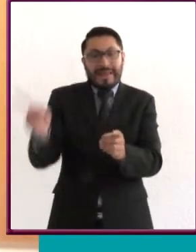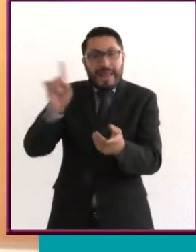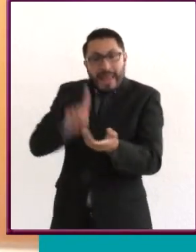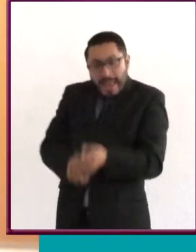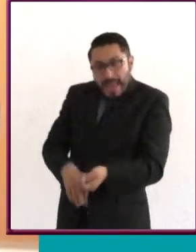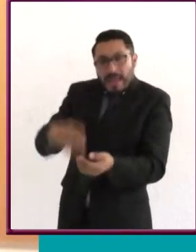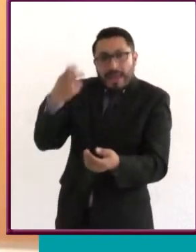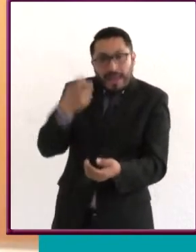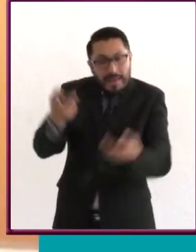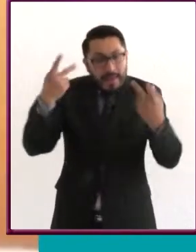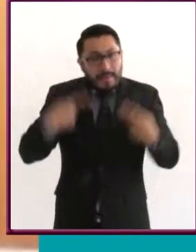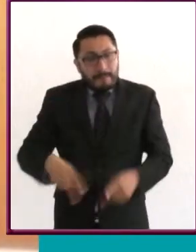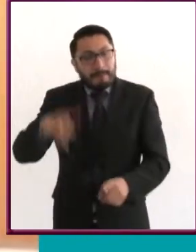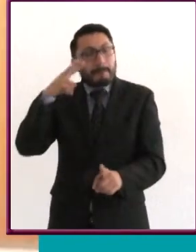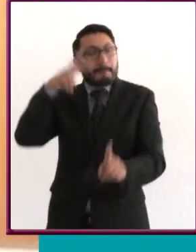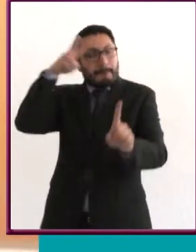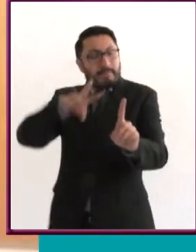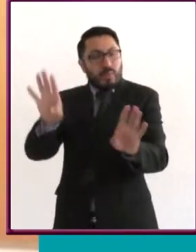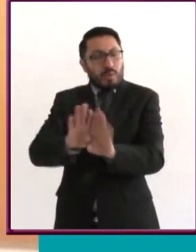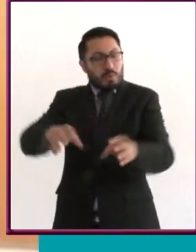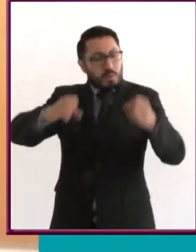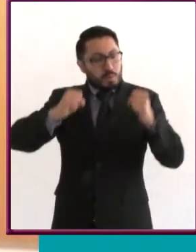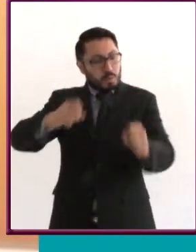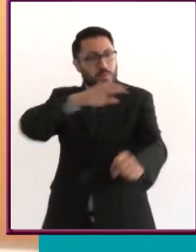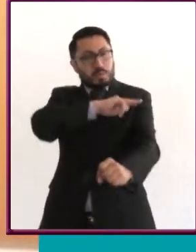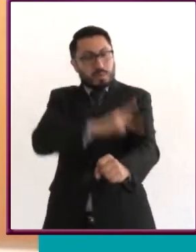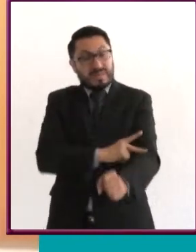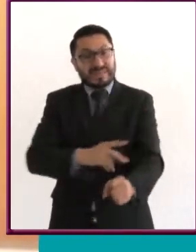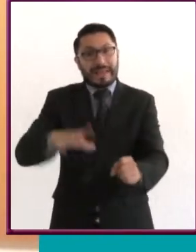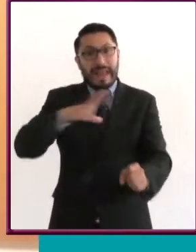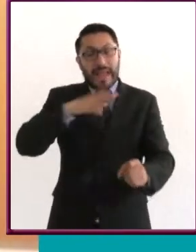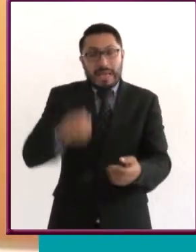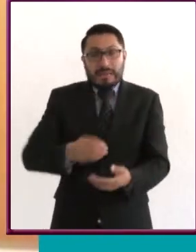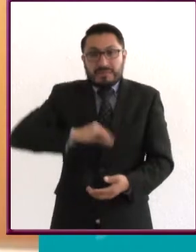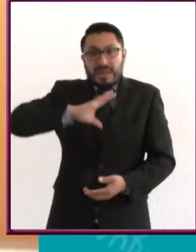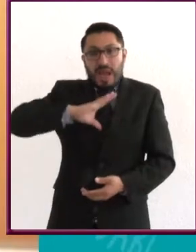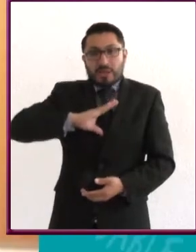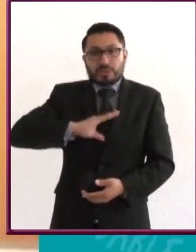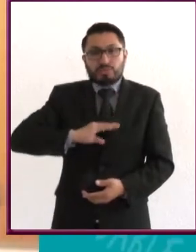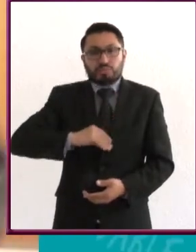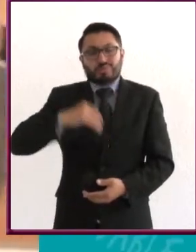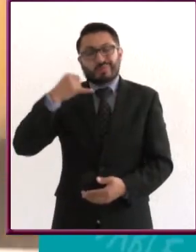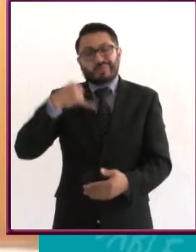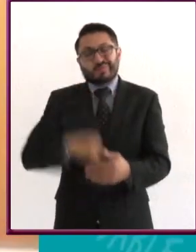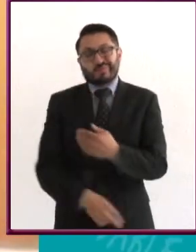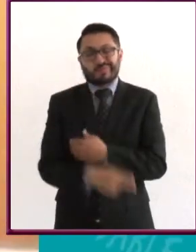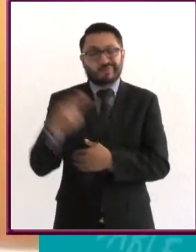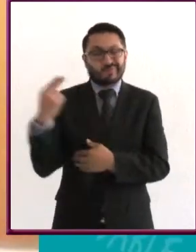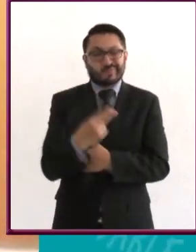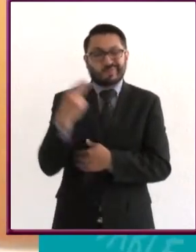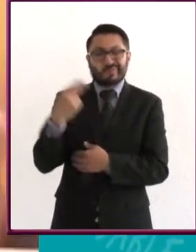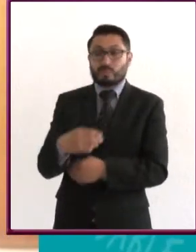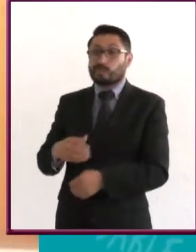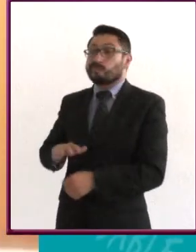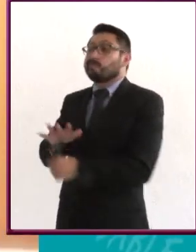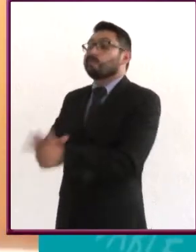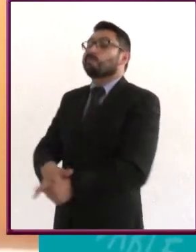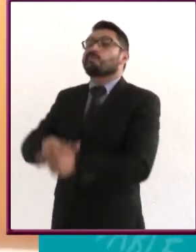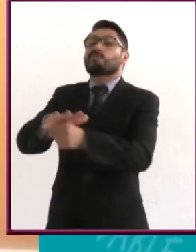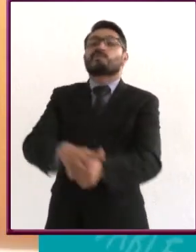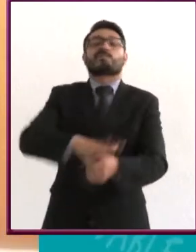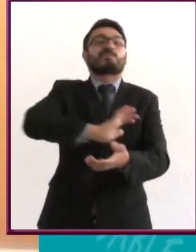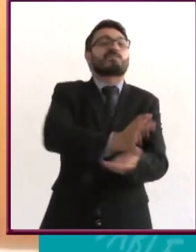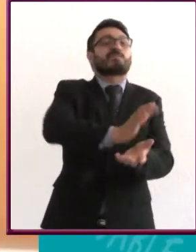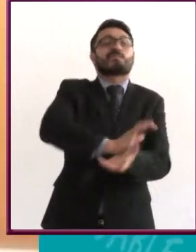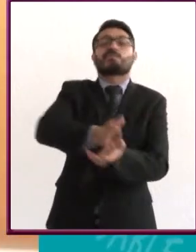aparente persona empoderada hay una persona con una autoestima muy baja que necesita humillar a los otros como para sentirse